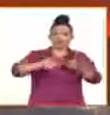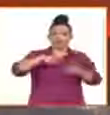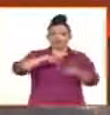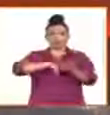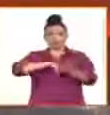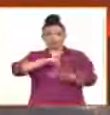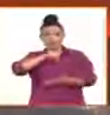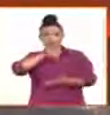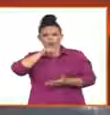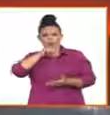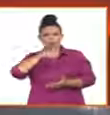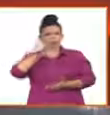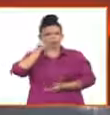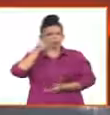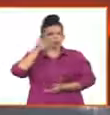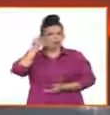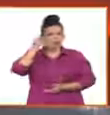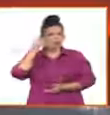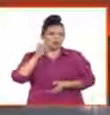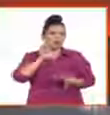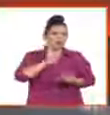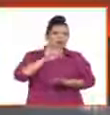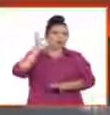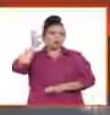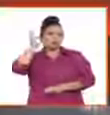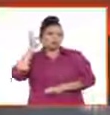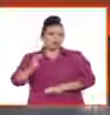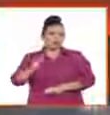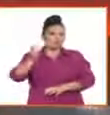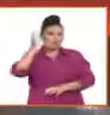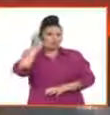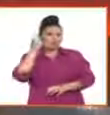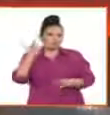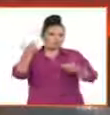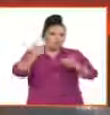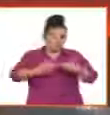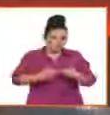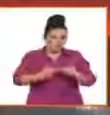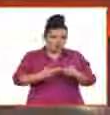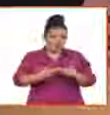familia heterosexual, da igual, las técnicas no distinguen para quién están destinadas.